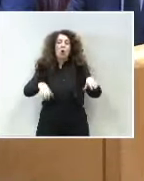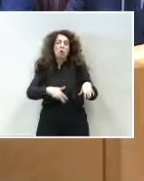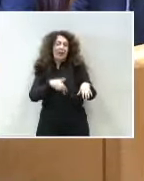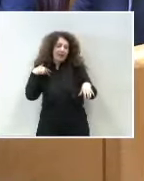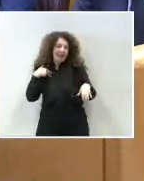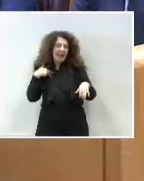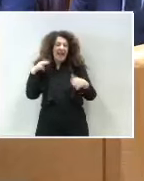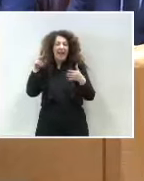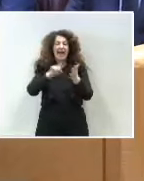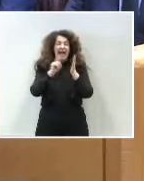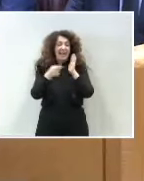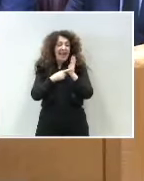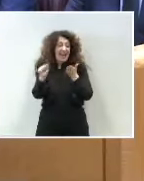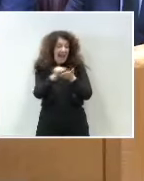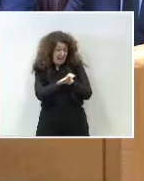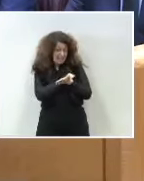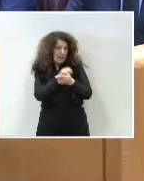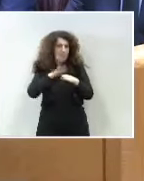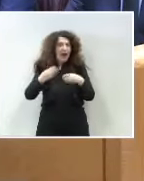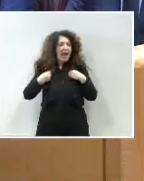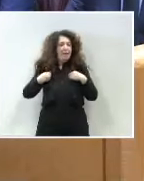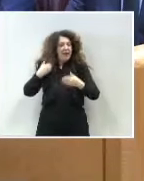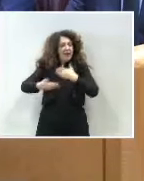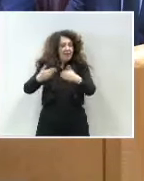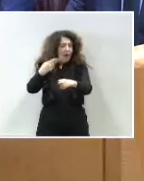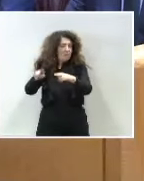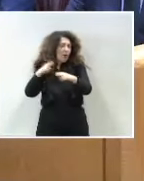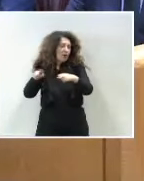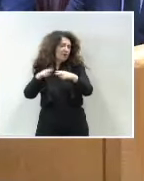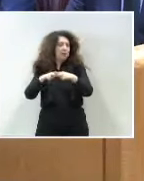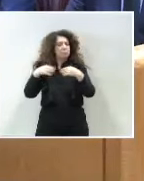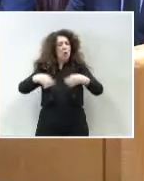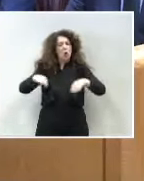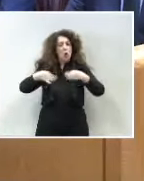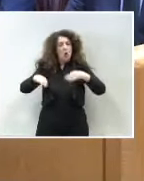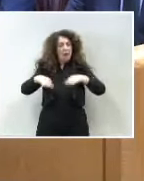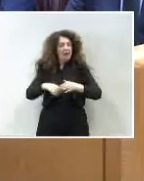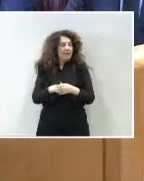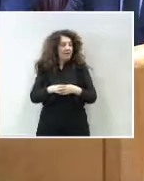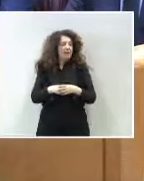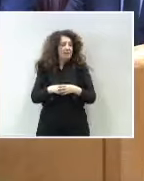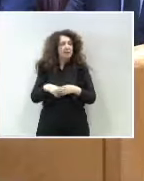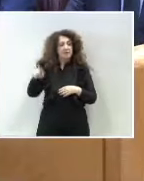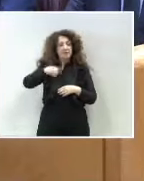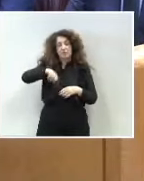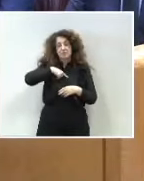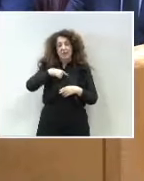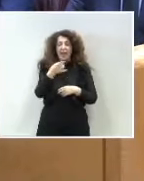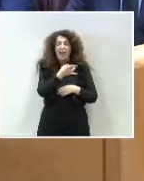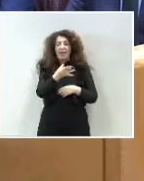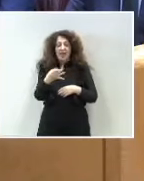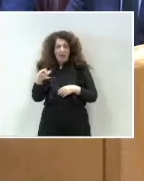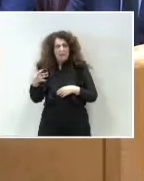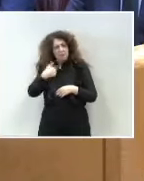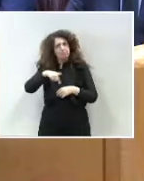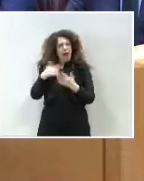amnistía para normalizar la vida política en Cataluña, sino que también, además de esa normalidad política, estamos afrontando muchos de los déficits que usted antes